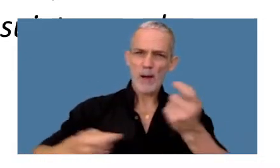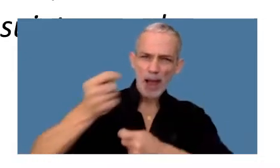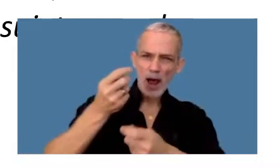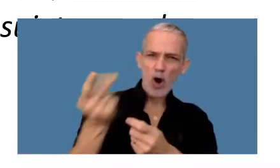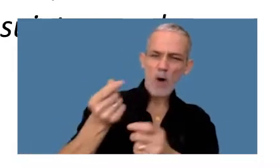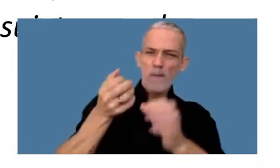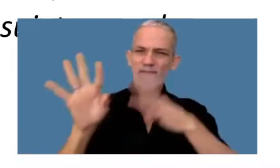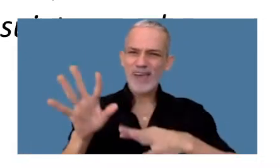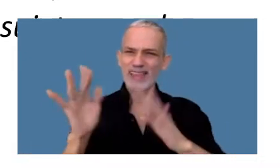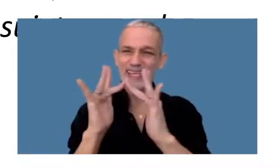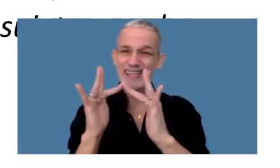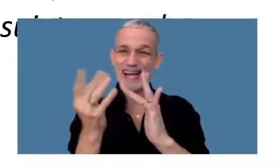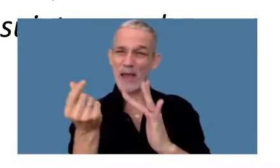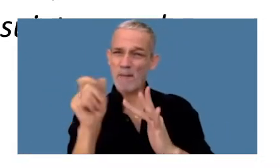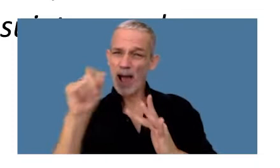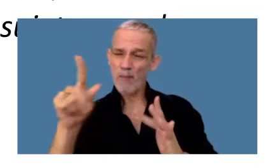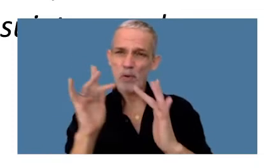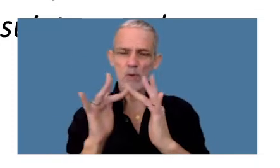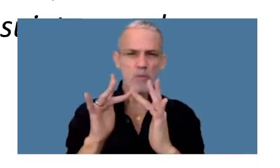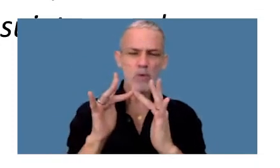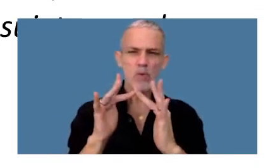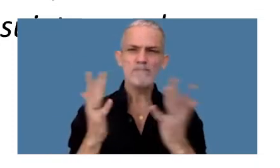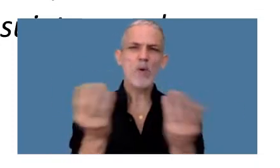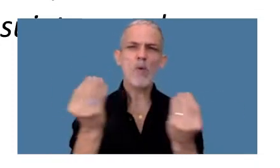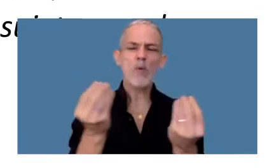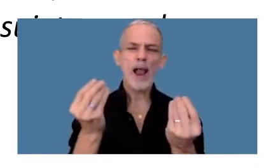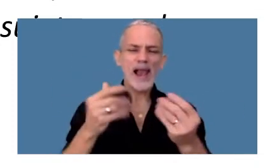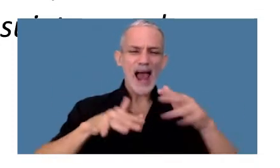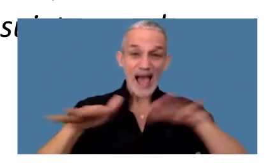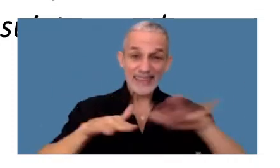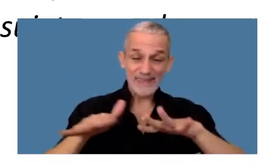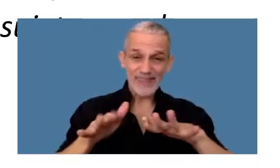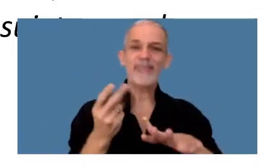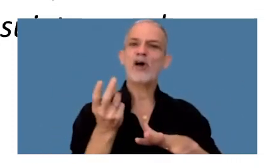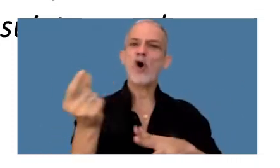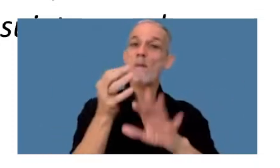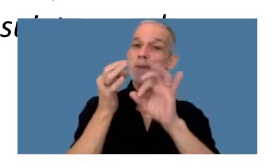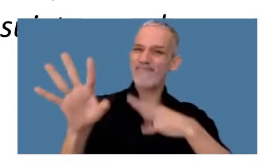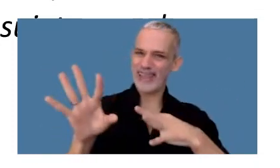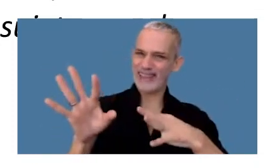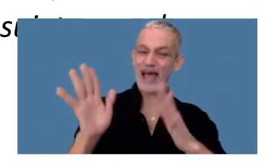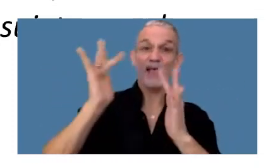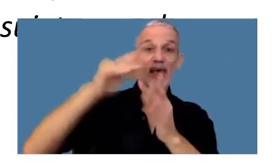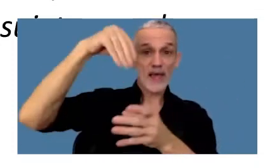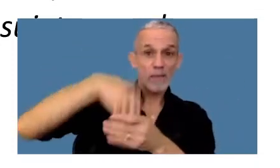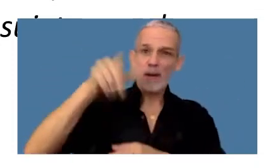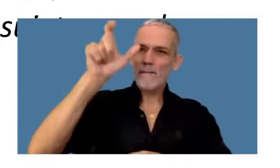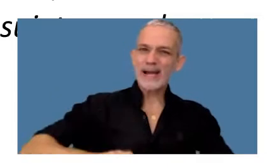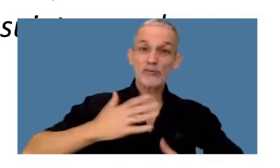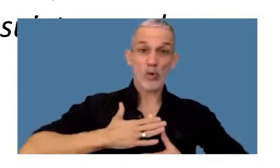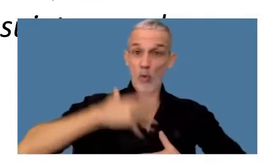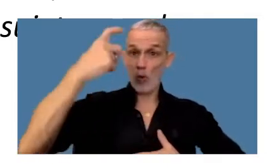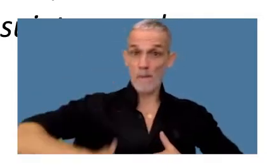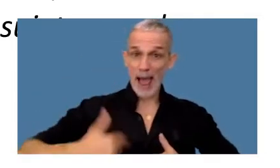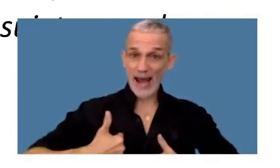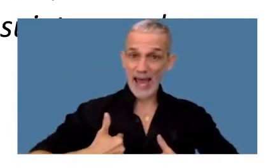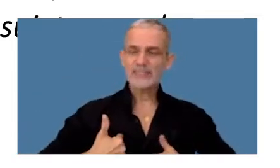con criptomonedas poniendo énfasis en lo que es la actividad de compraventa llevada a cabo por personas humanas